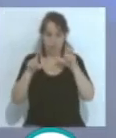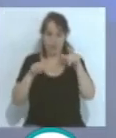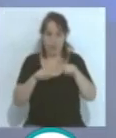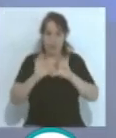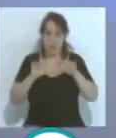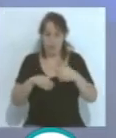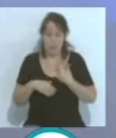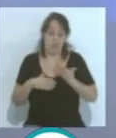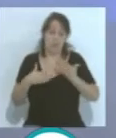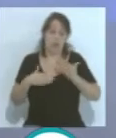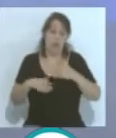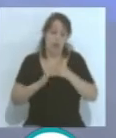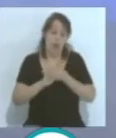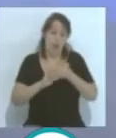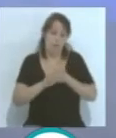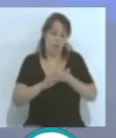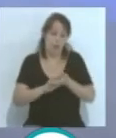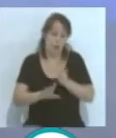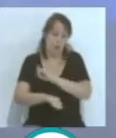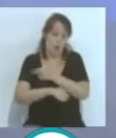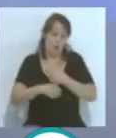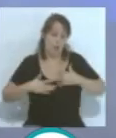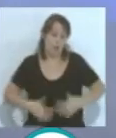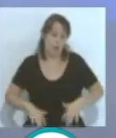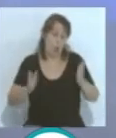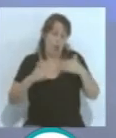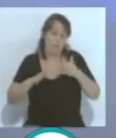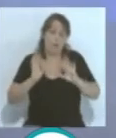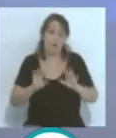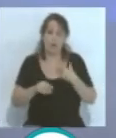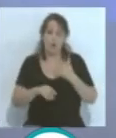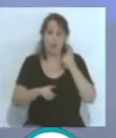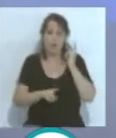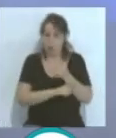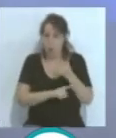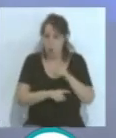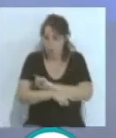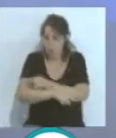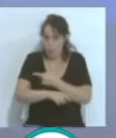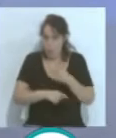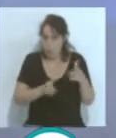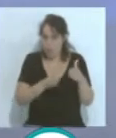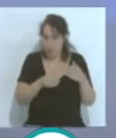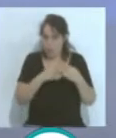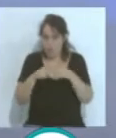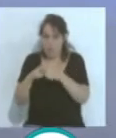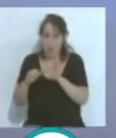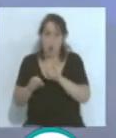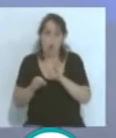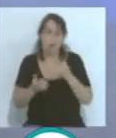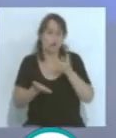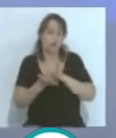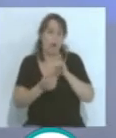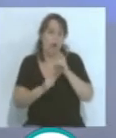chándalo para viajar en aquella época. Pero a partir de cuando estuve de director deportivo, en diferentes momentos, o cuando también como medios de